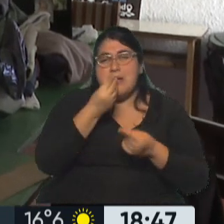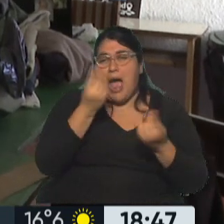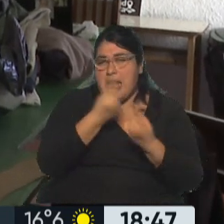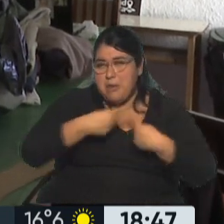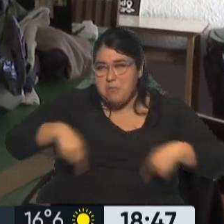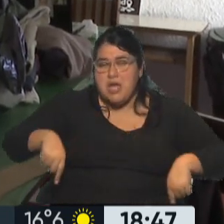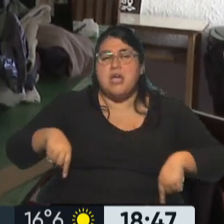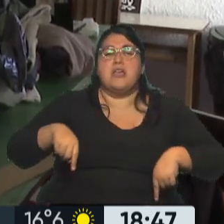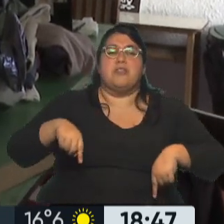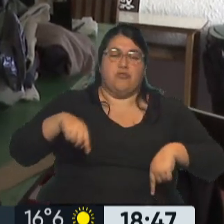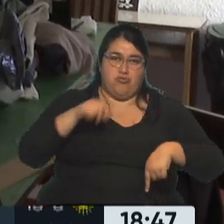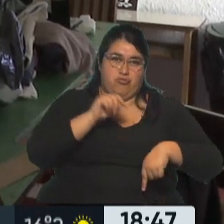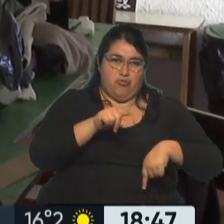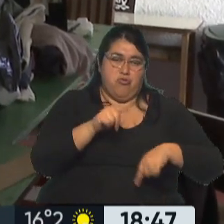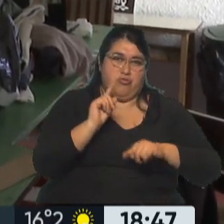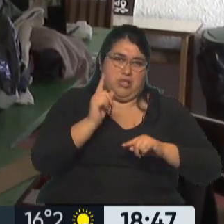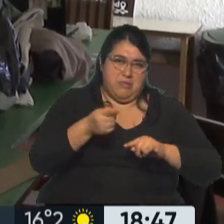perecederos,